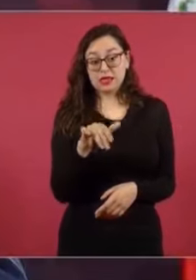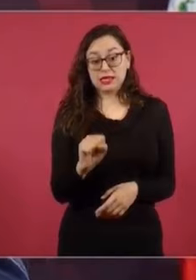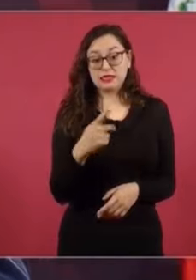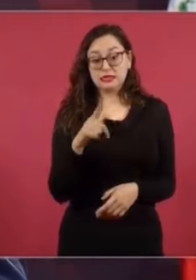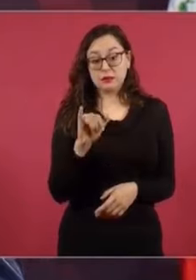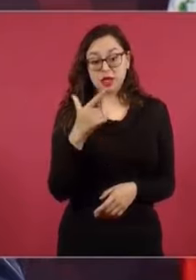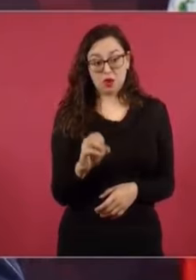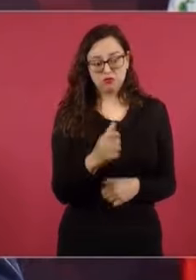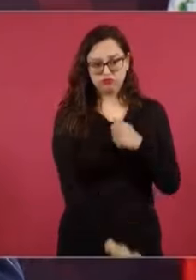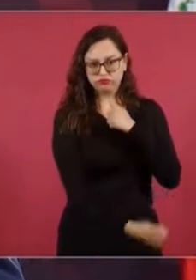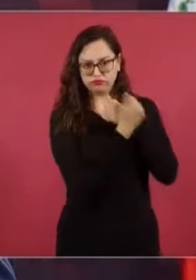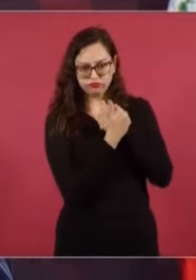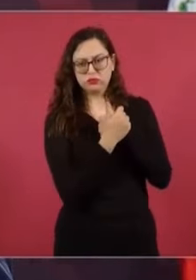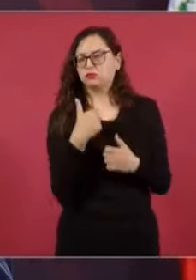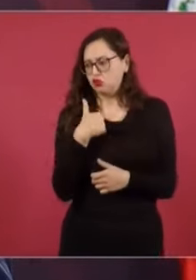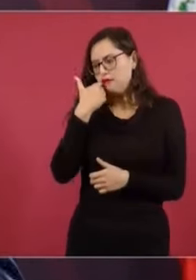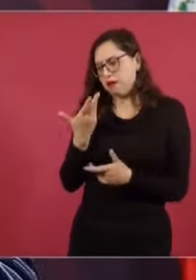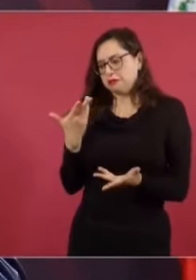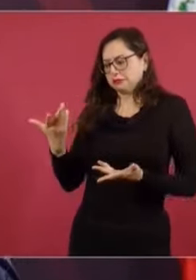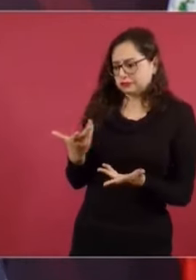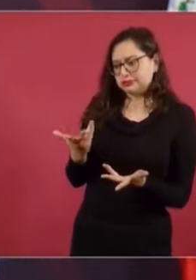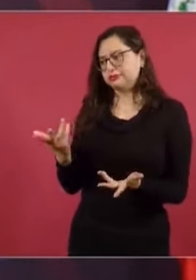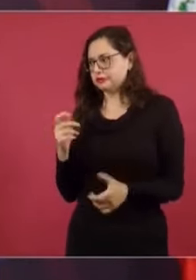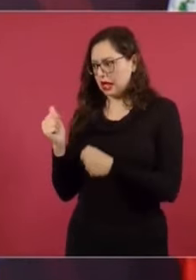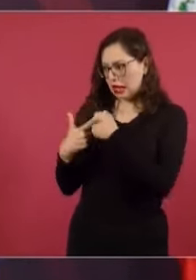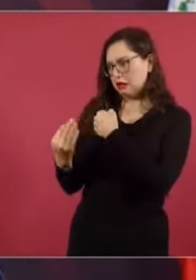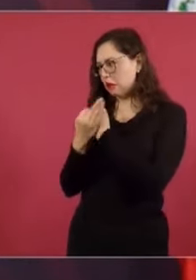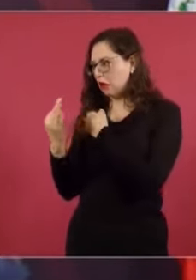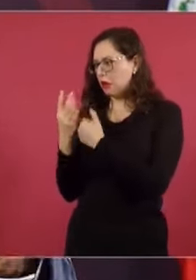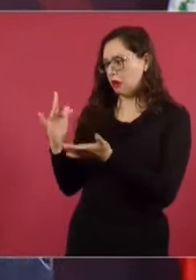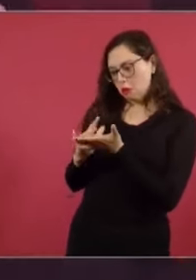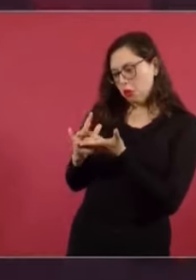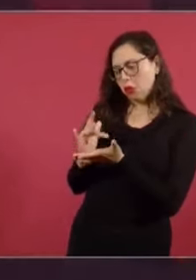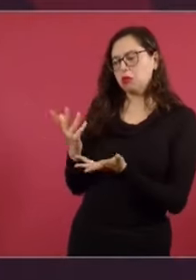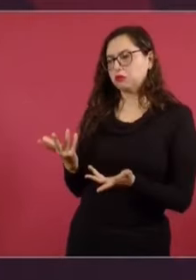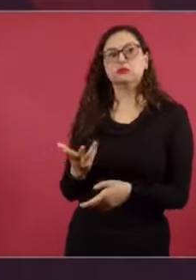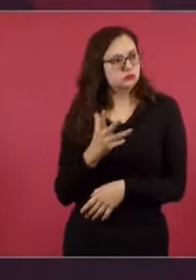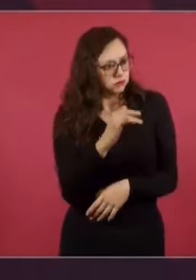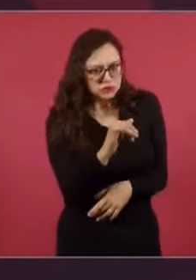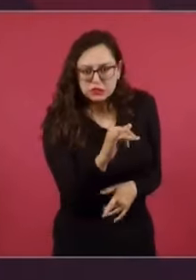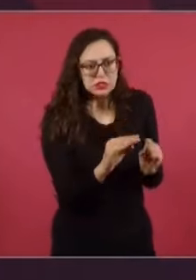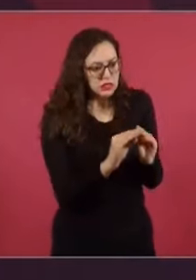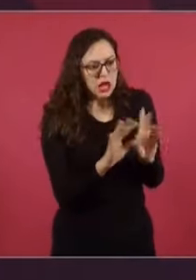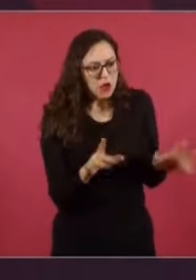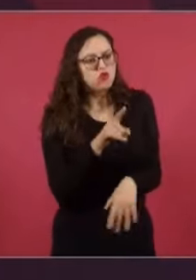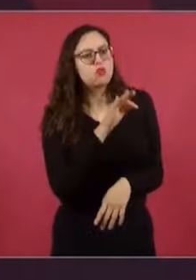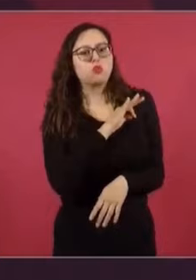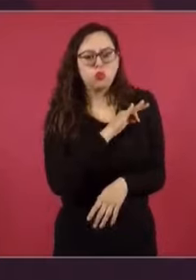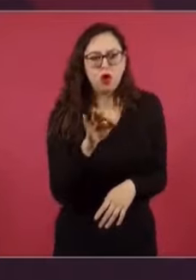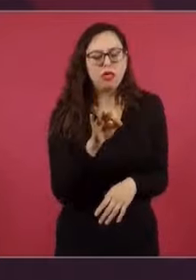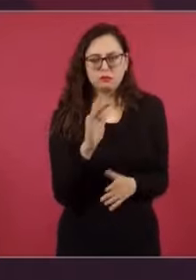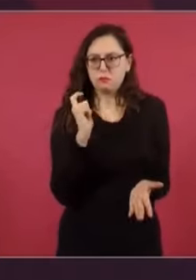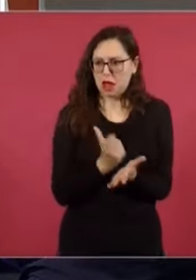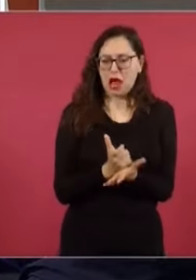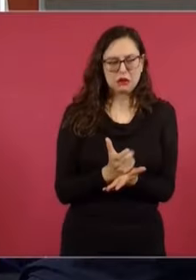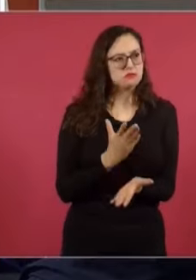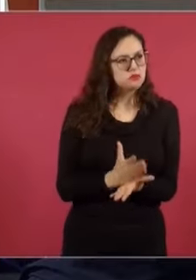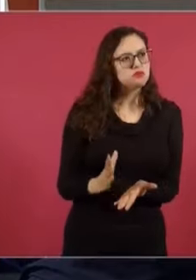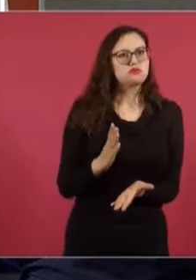que quería un arreglo. Yo sí, cómo no, vamos a buscar la forma que legalmente,